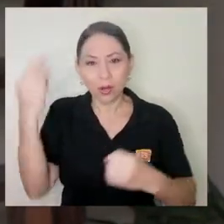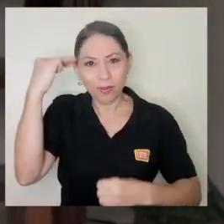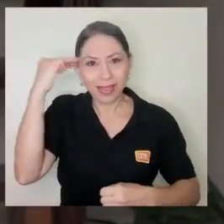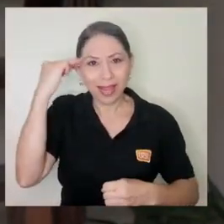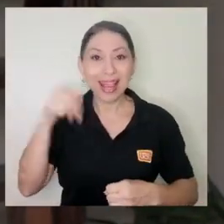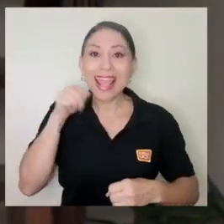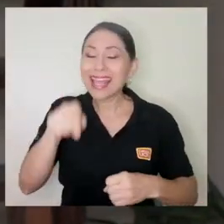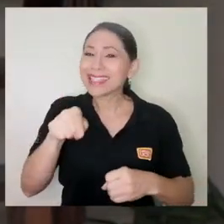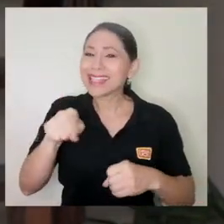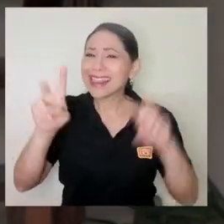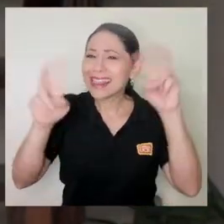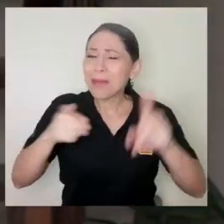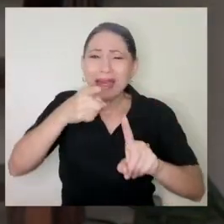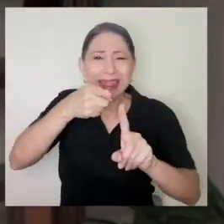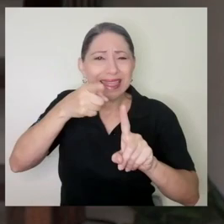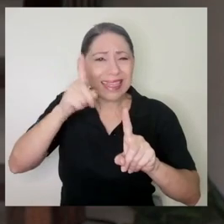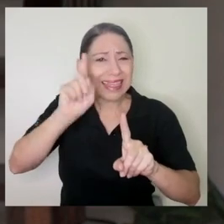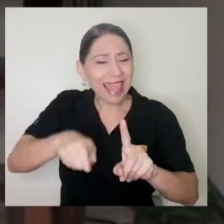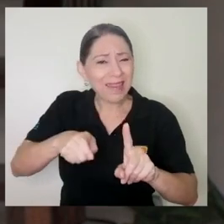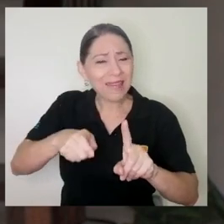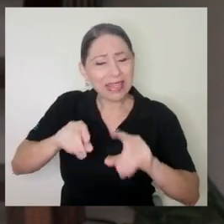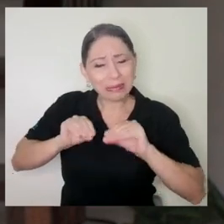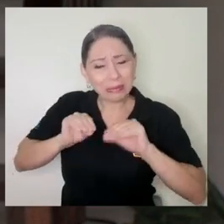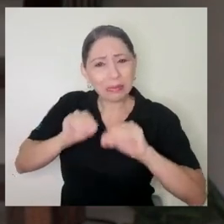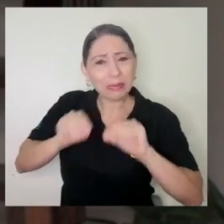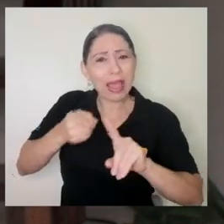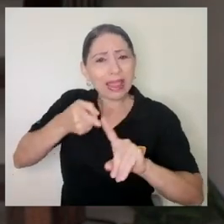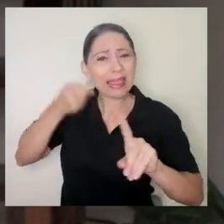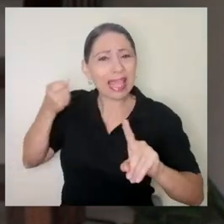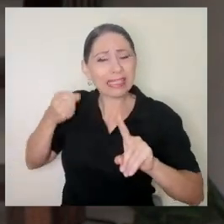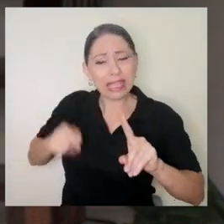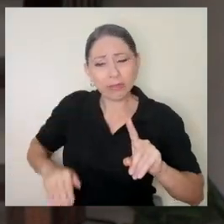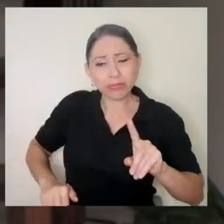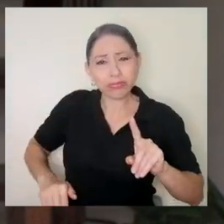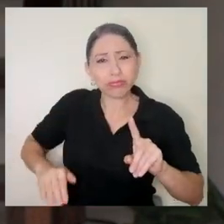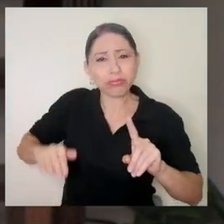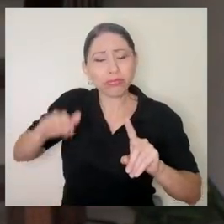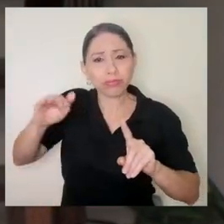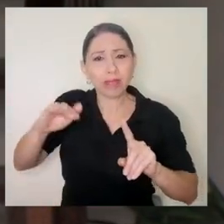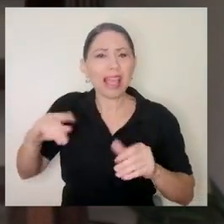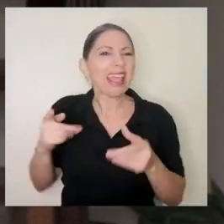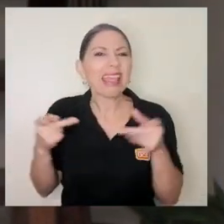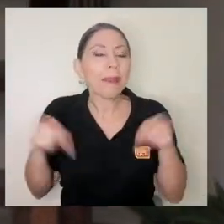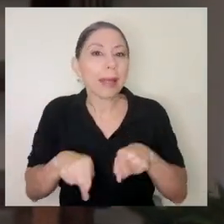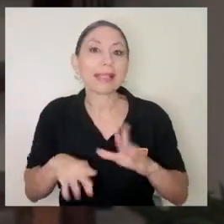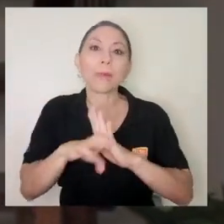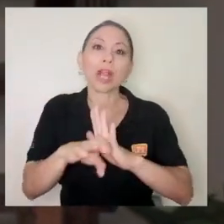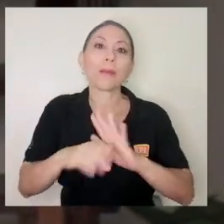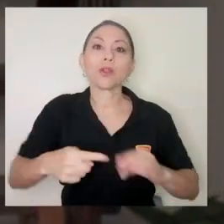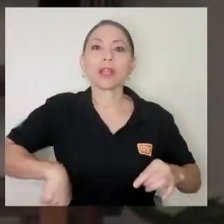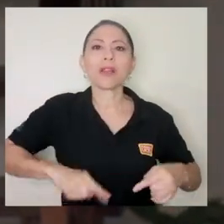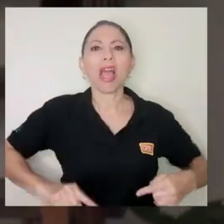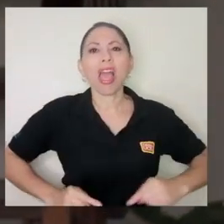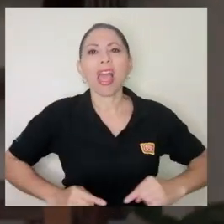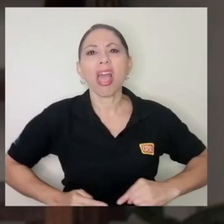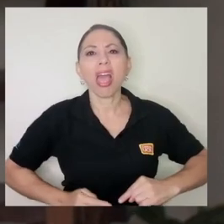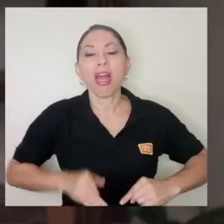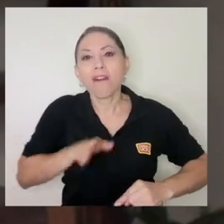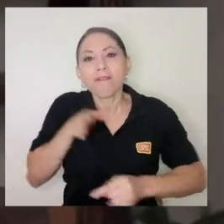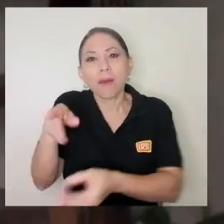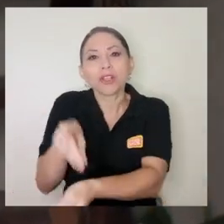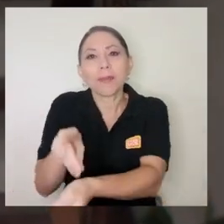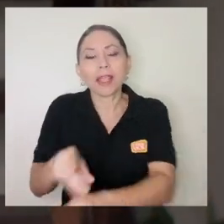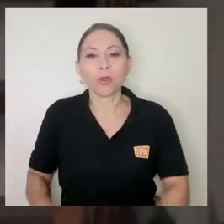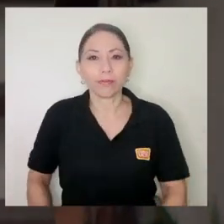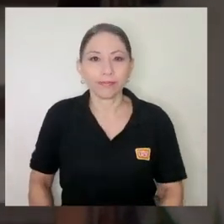mental esto es un eje que debería estar desde la primera infancia ¿por qué? porque ¿qué es lo que pasa con la salud mental? primero la gente vamos a ver si nos duele el estómago vamos